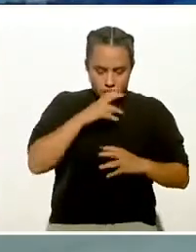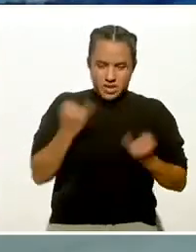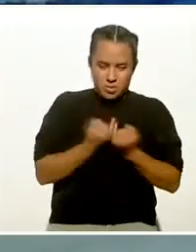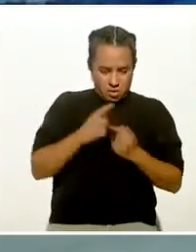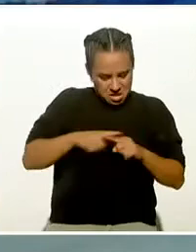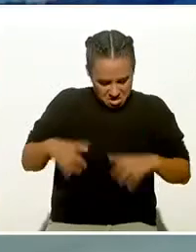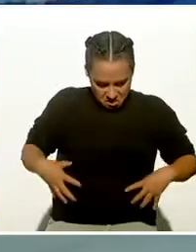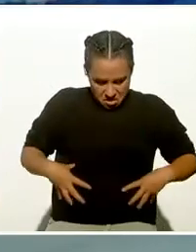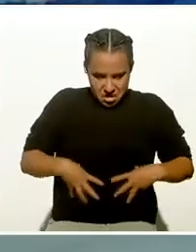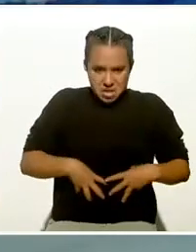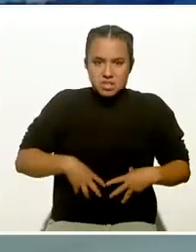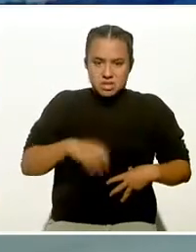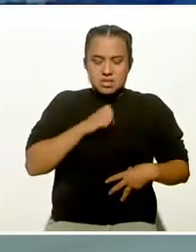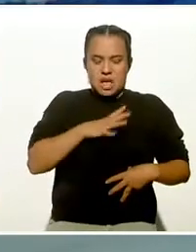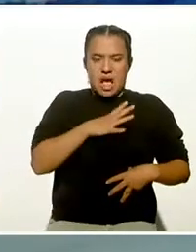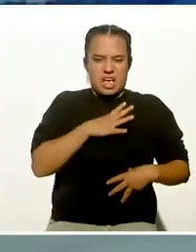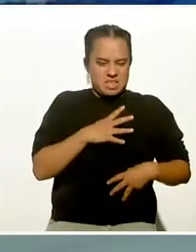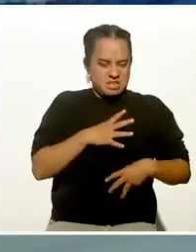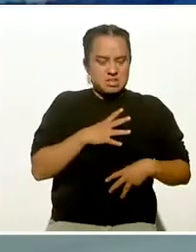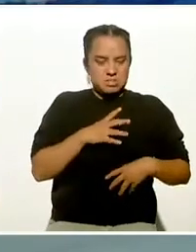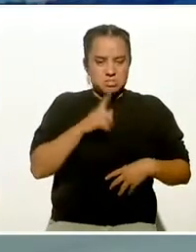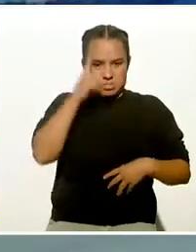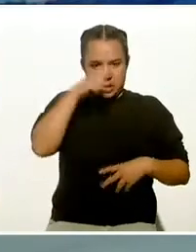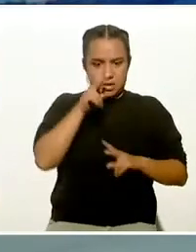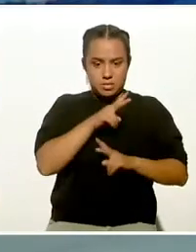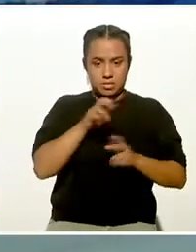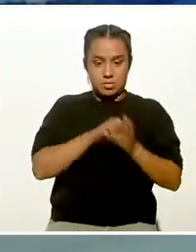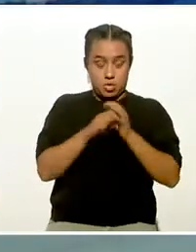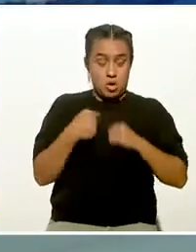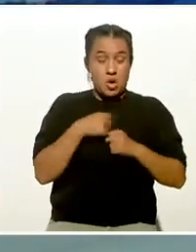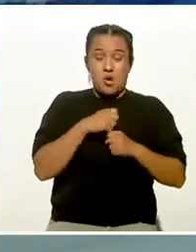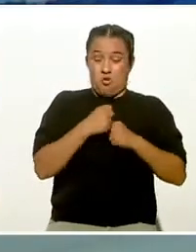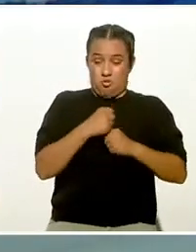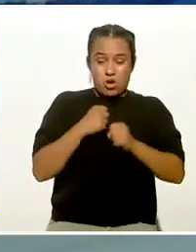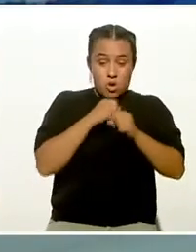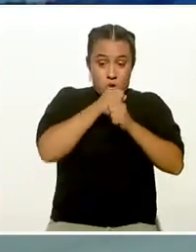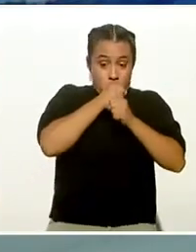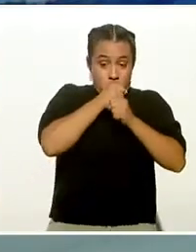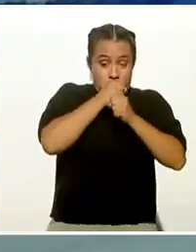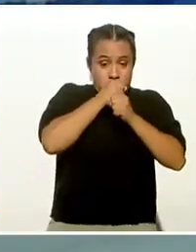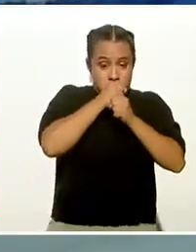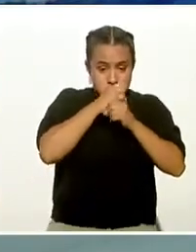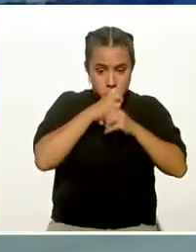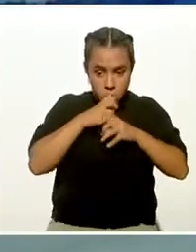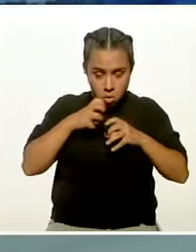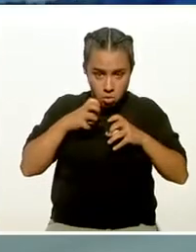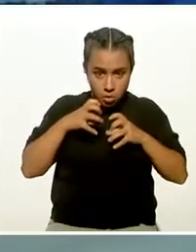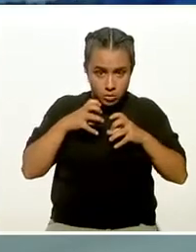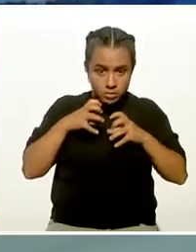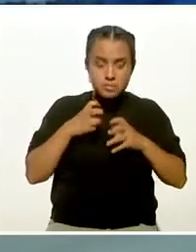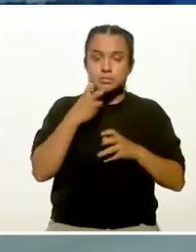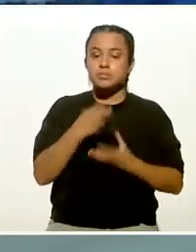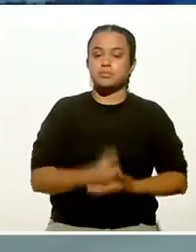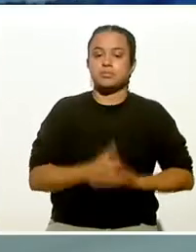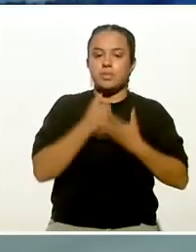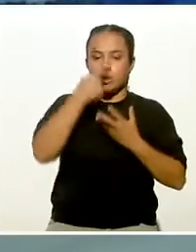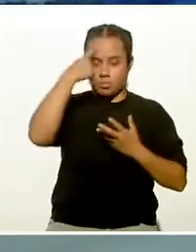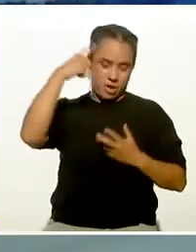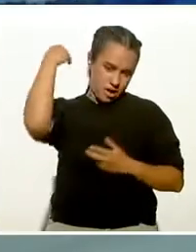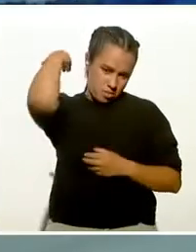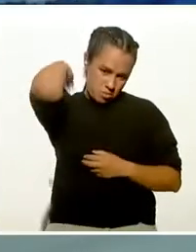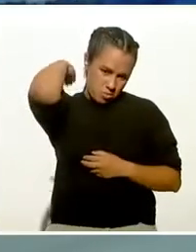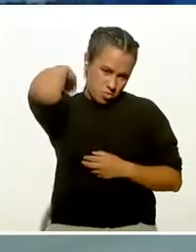están implicados en la respiración. Esto, ejercer una fuerza en contra de estos músculos, va a ayudar a que nuestros pulmones